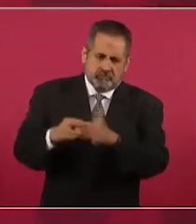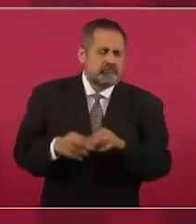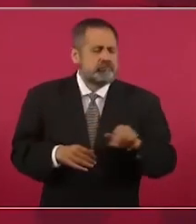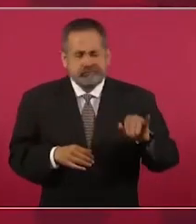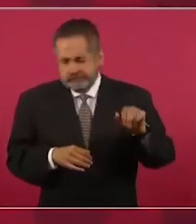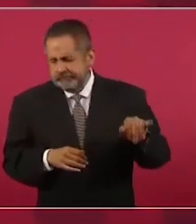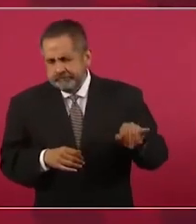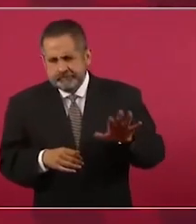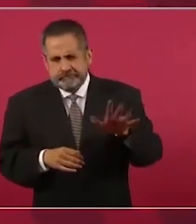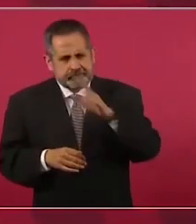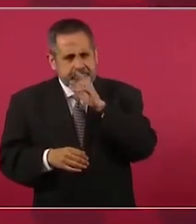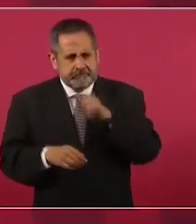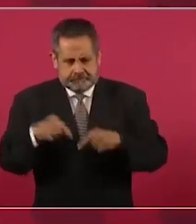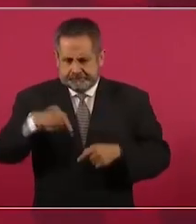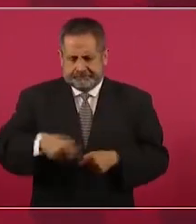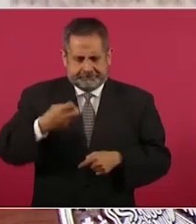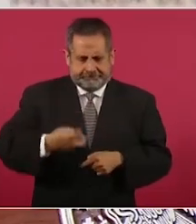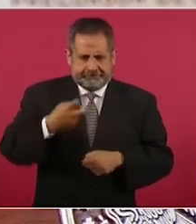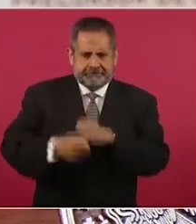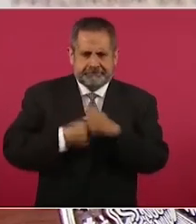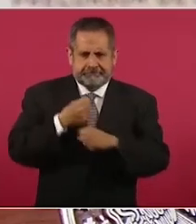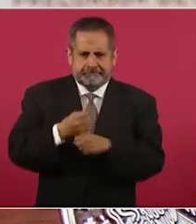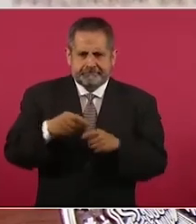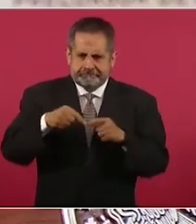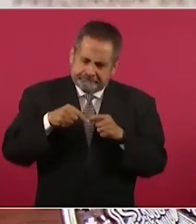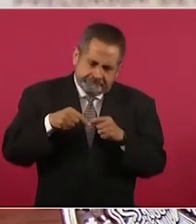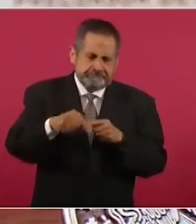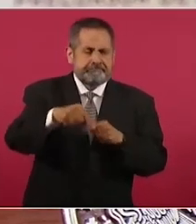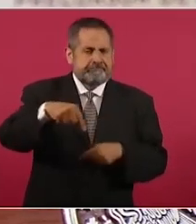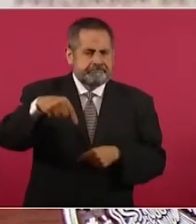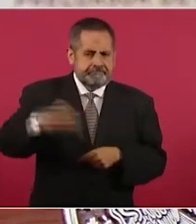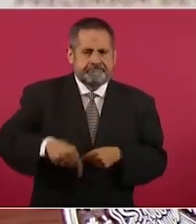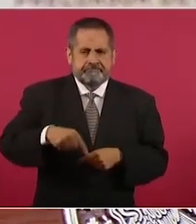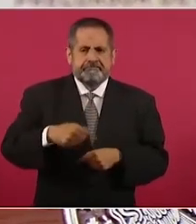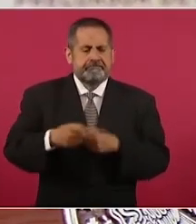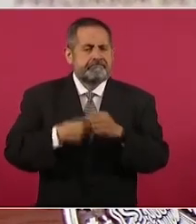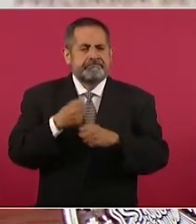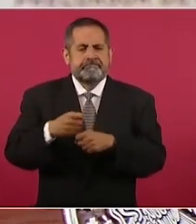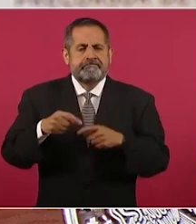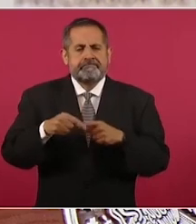año va a quedar